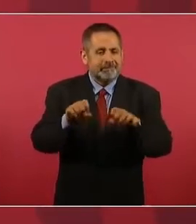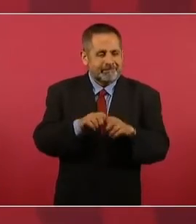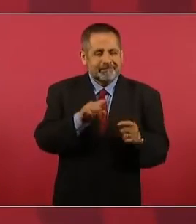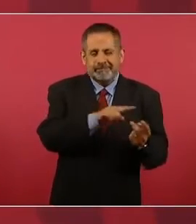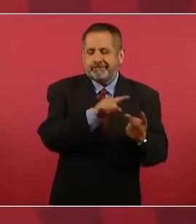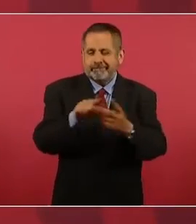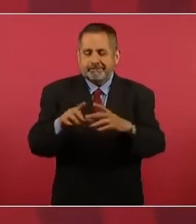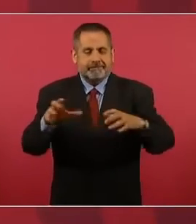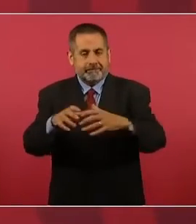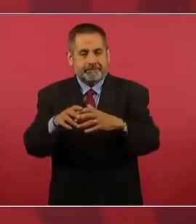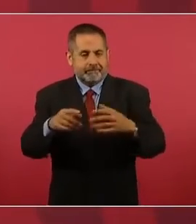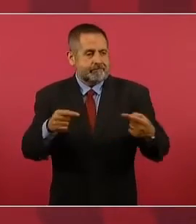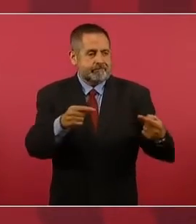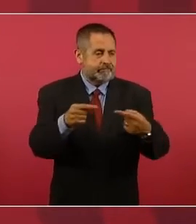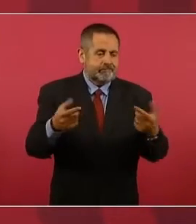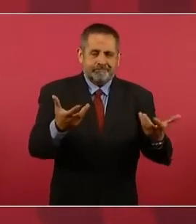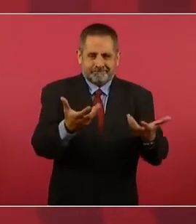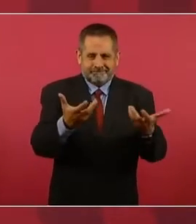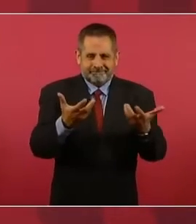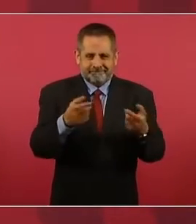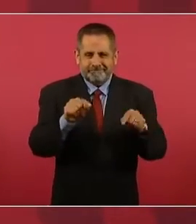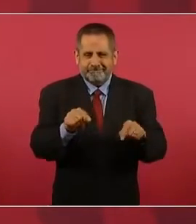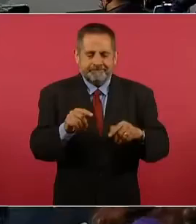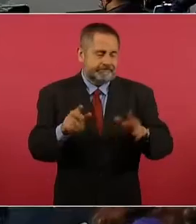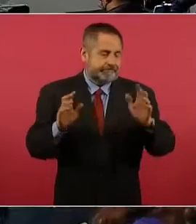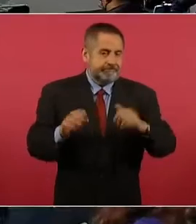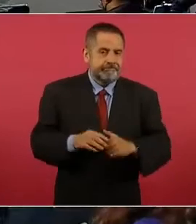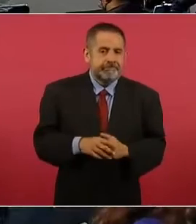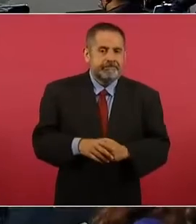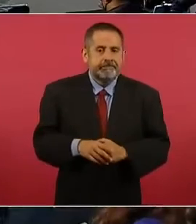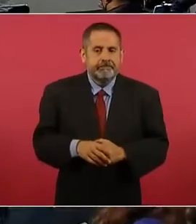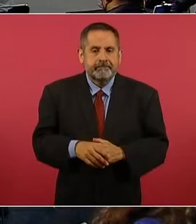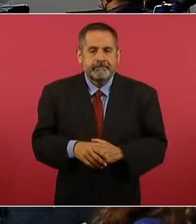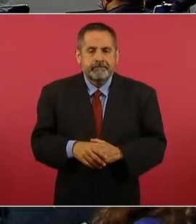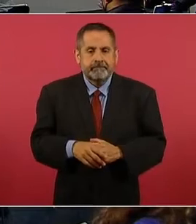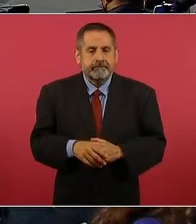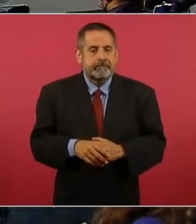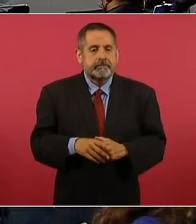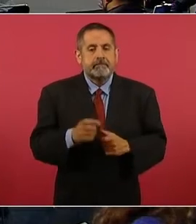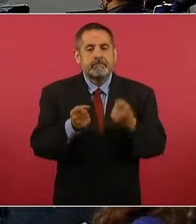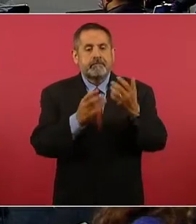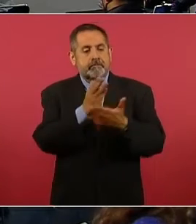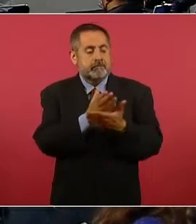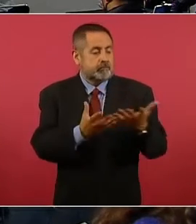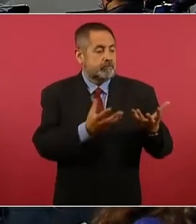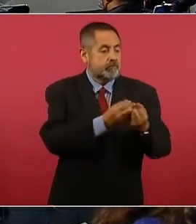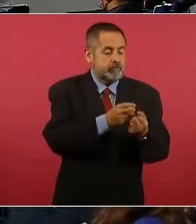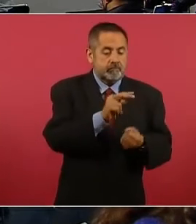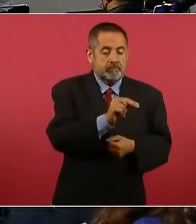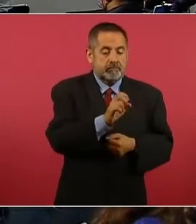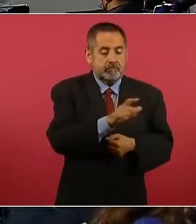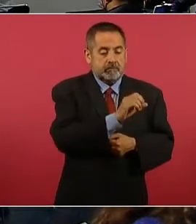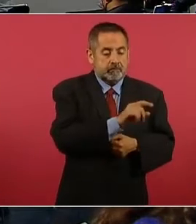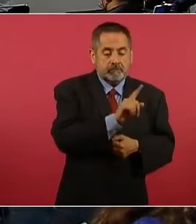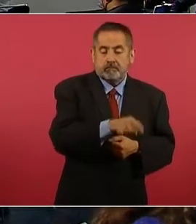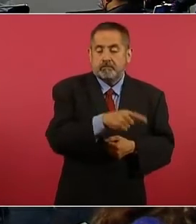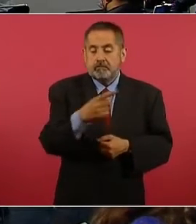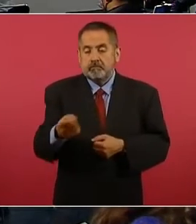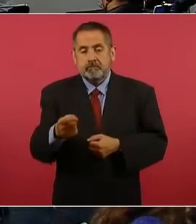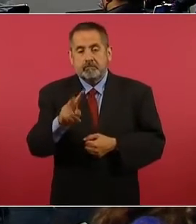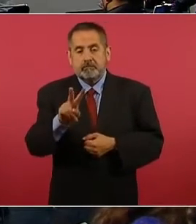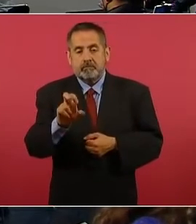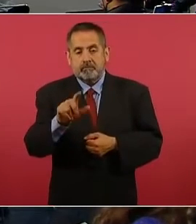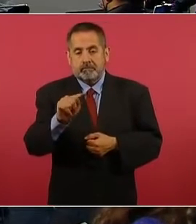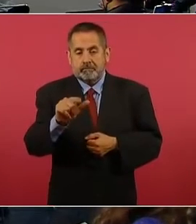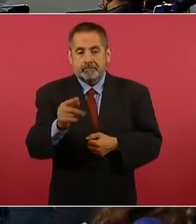unos con el equipo nexos y otros con el equipo vuelta.